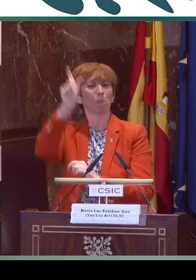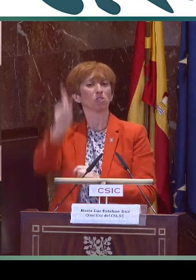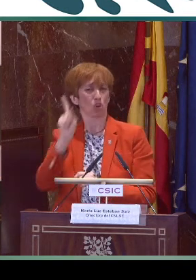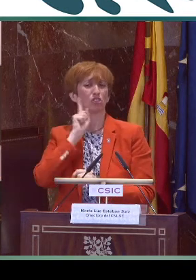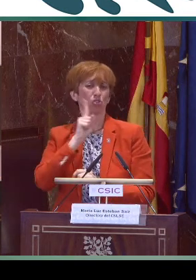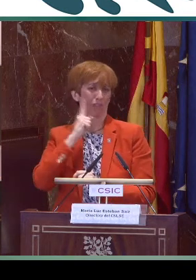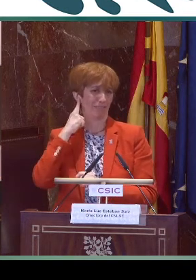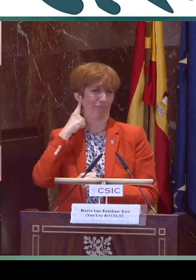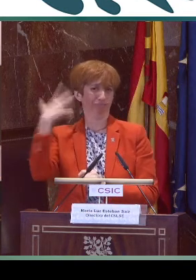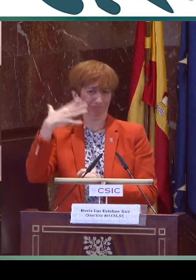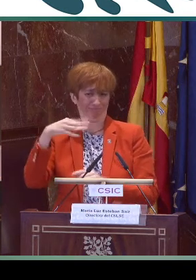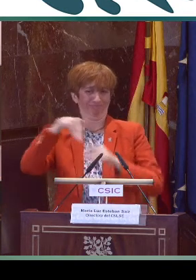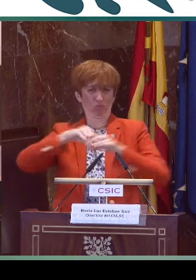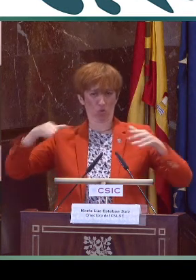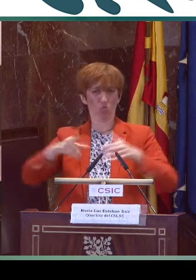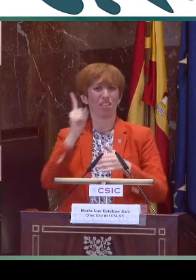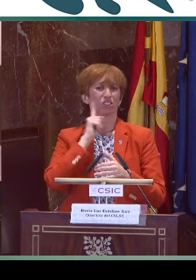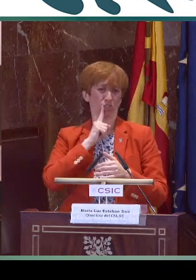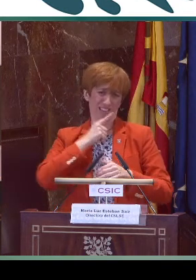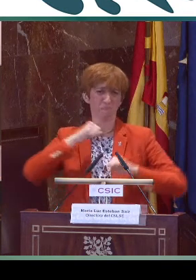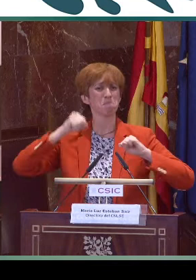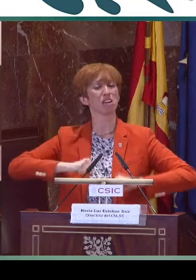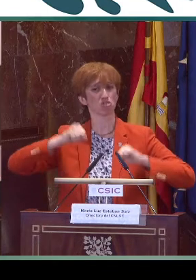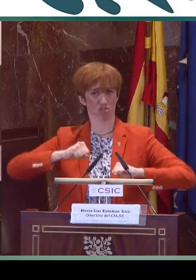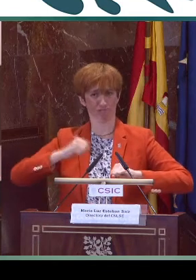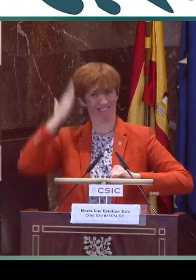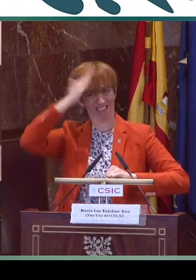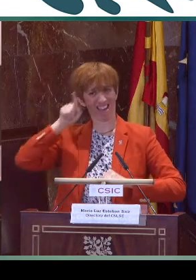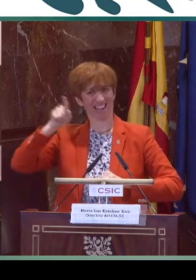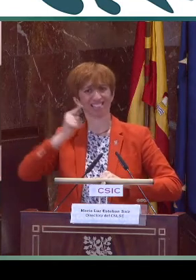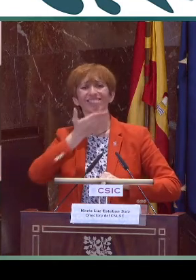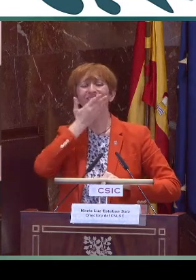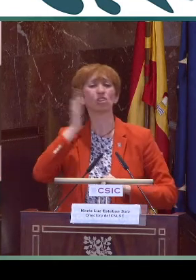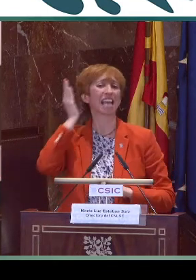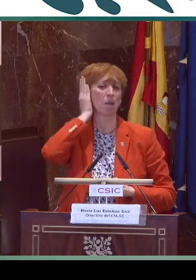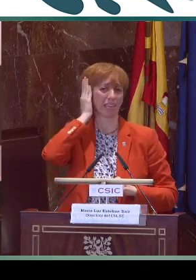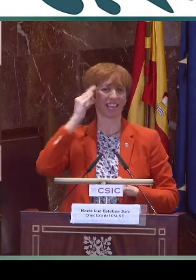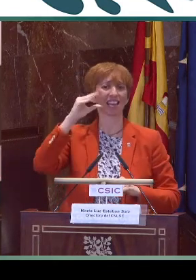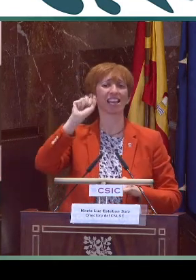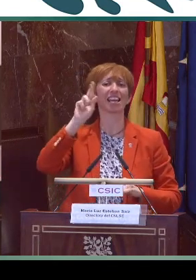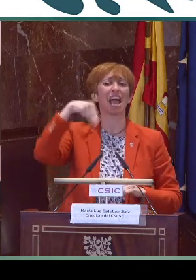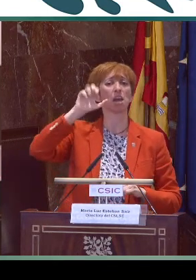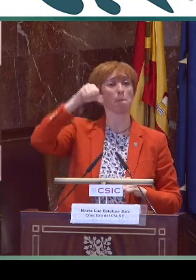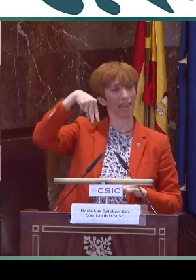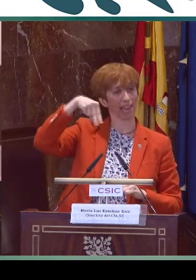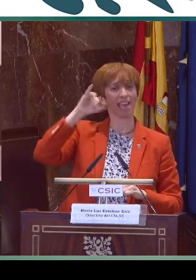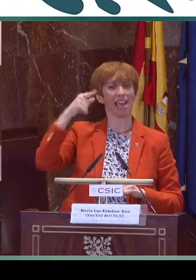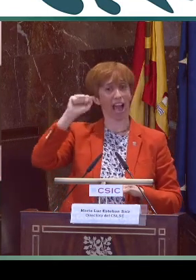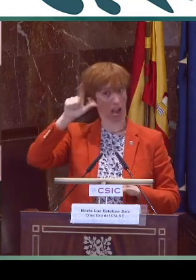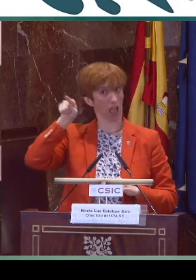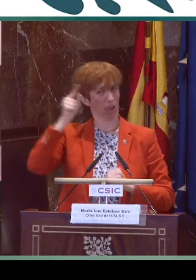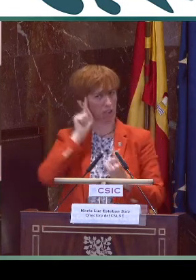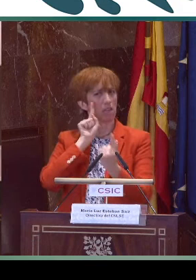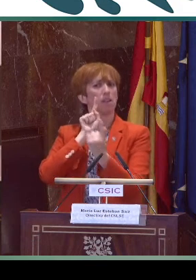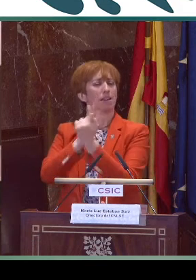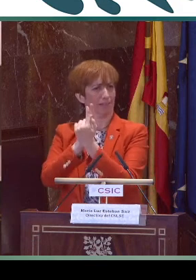con una persona sorda de gran prestigio y fama dentro de la comunidad sorda. Es una mujer navarra. Se